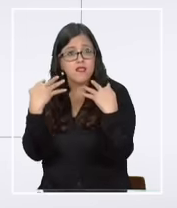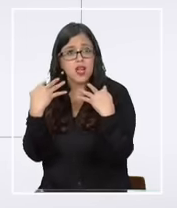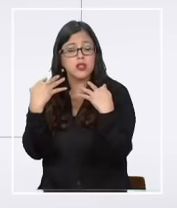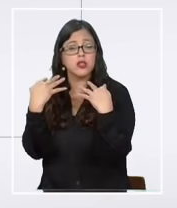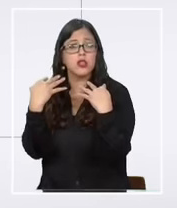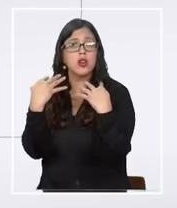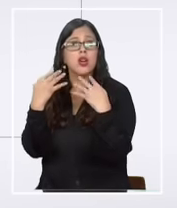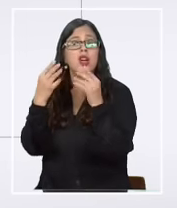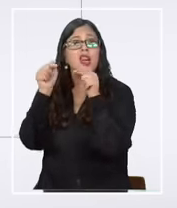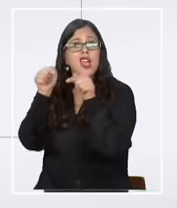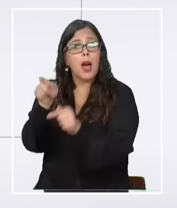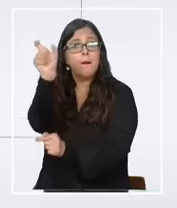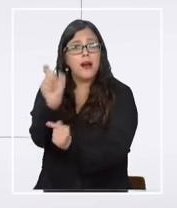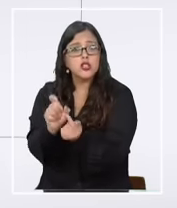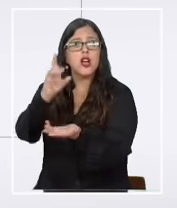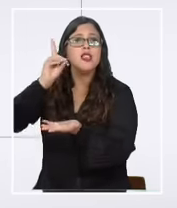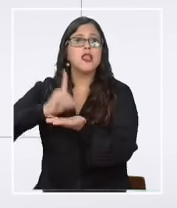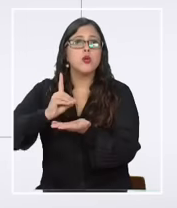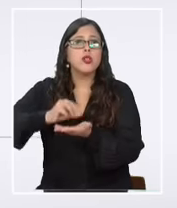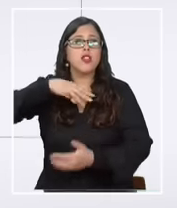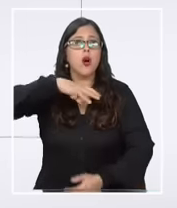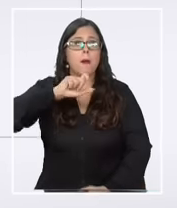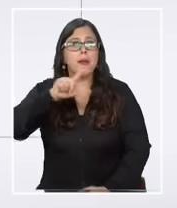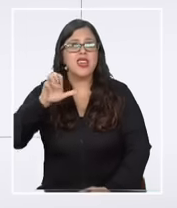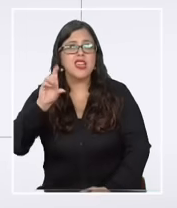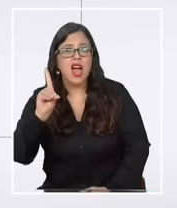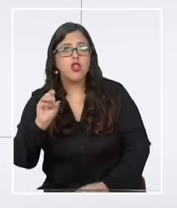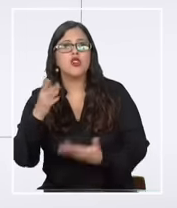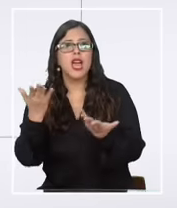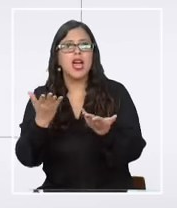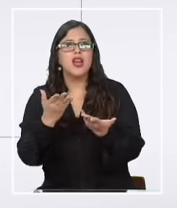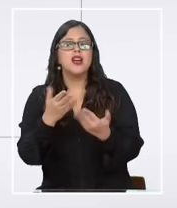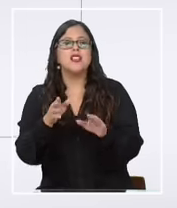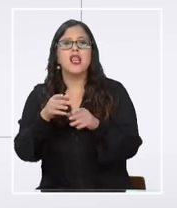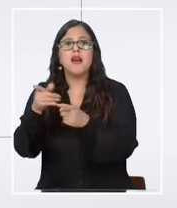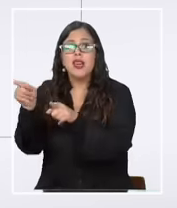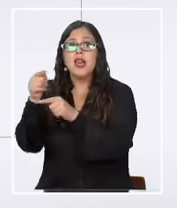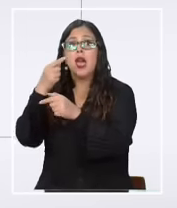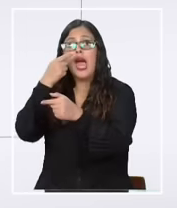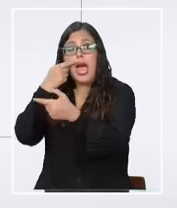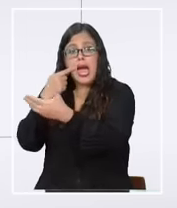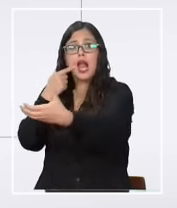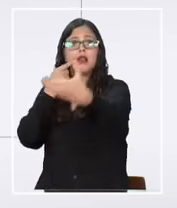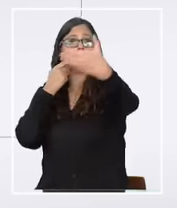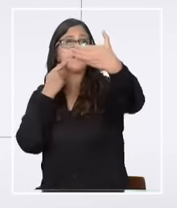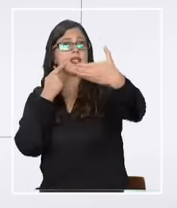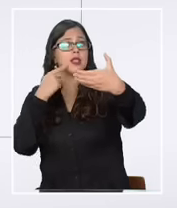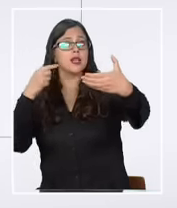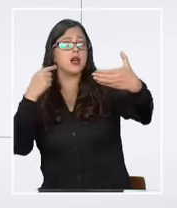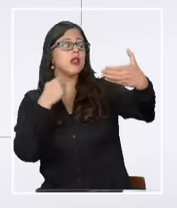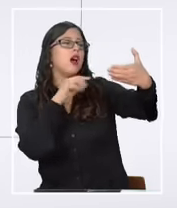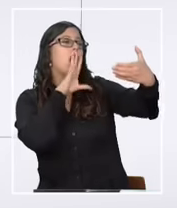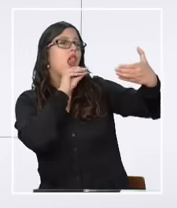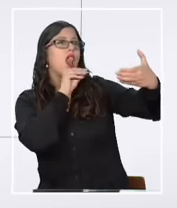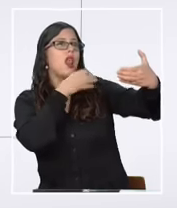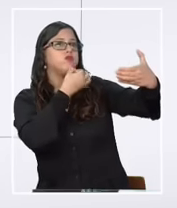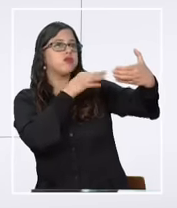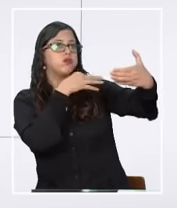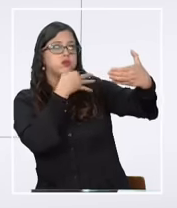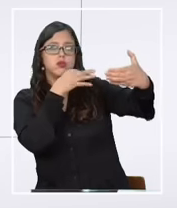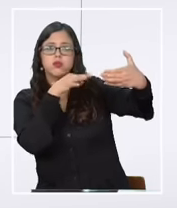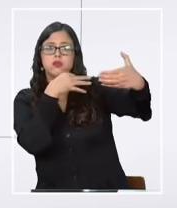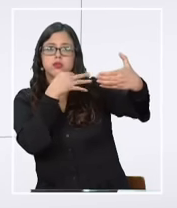escuchando que el diputado Miguel Mellado hizo llegar a los medios él se grabó con su celular y grabó toda la